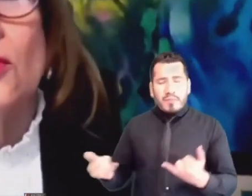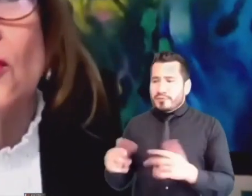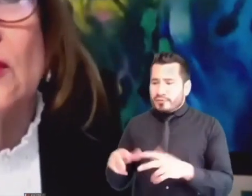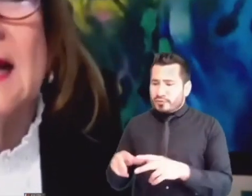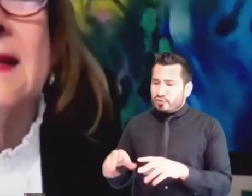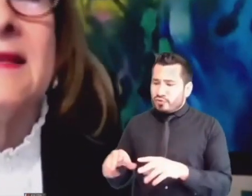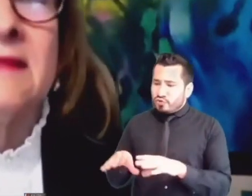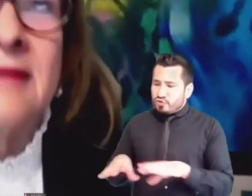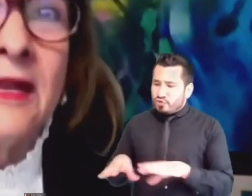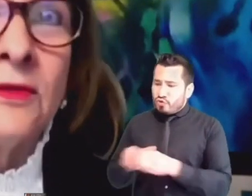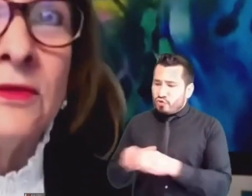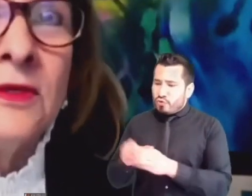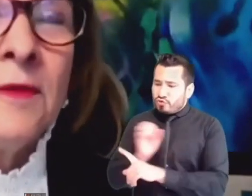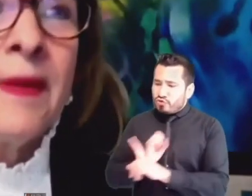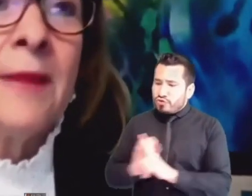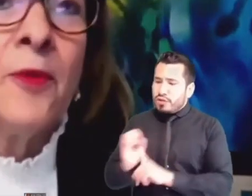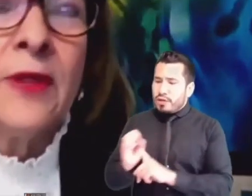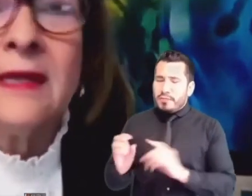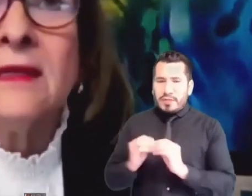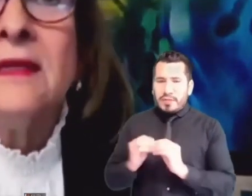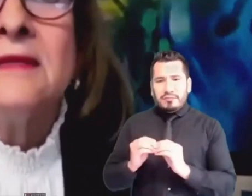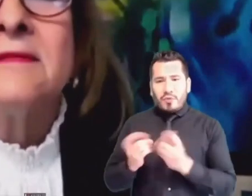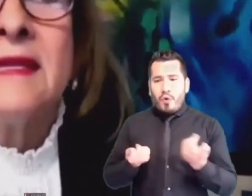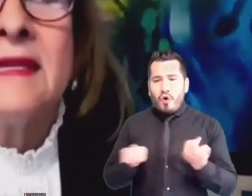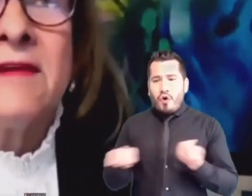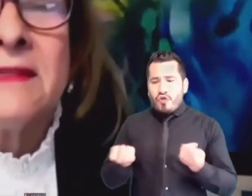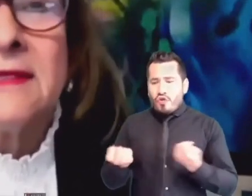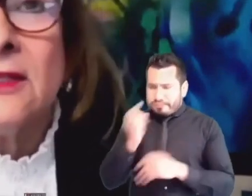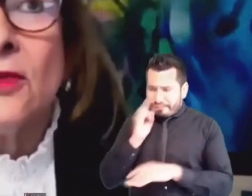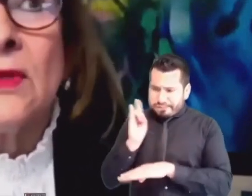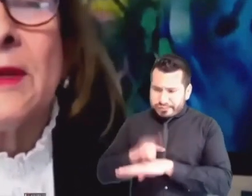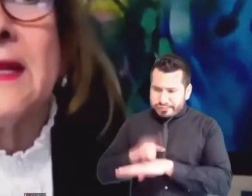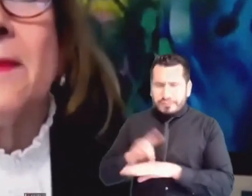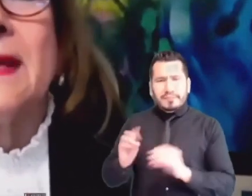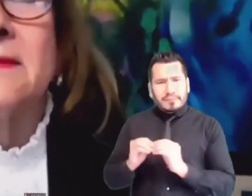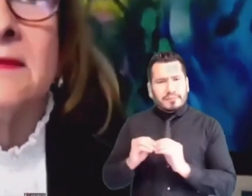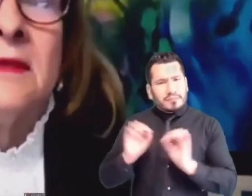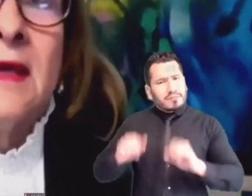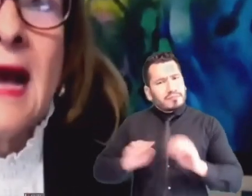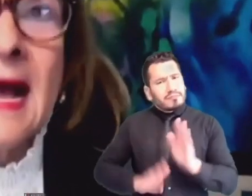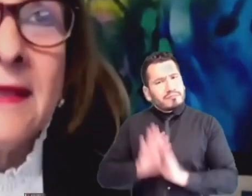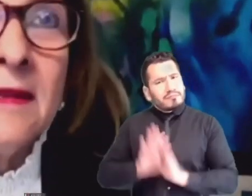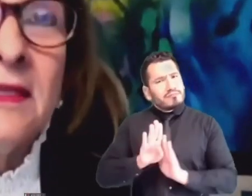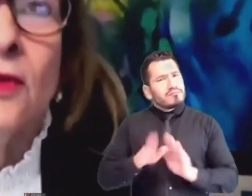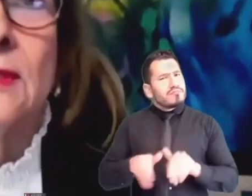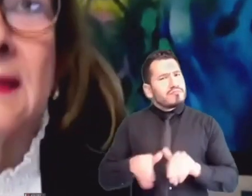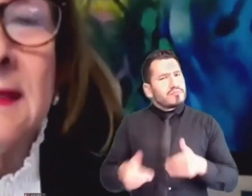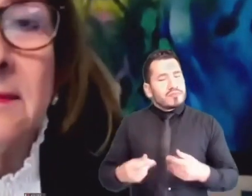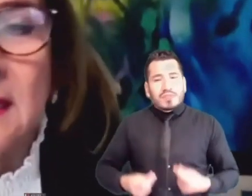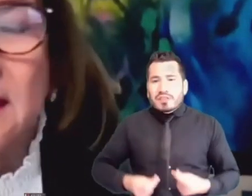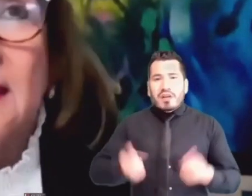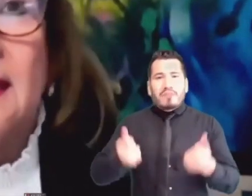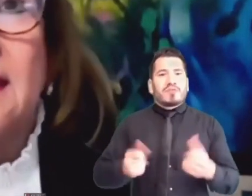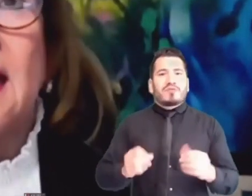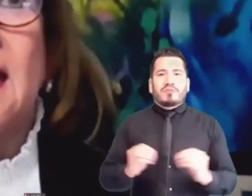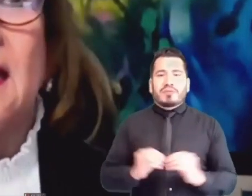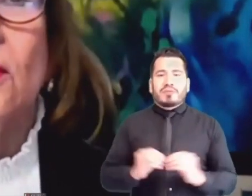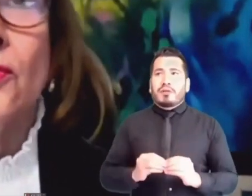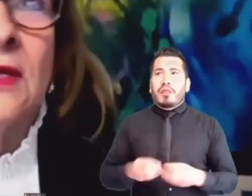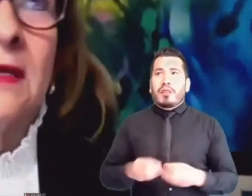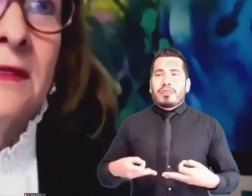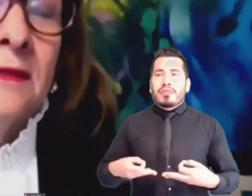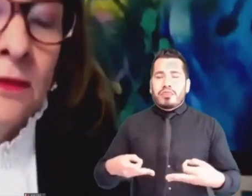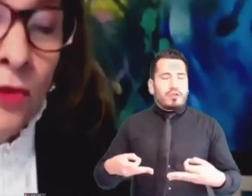control social necesario para poder seguir avanzando de una manera más ágil y no tan lenta en la